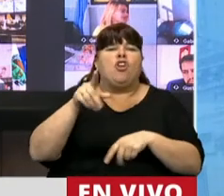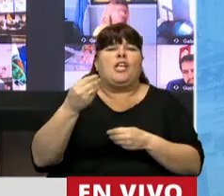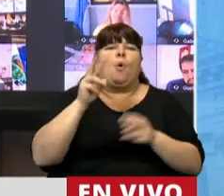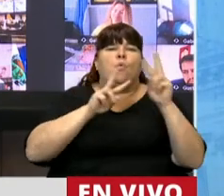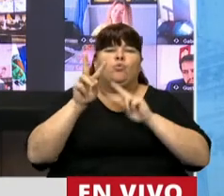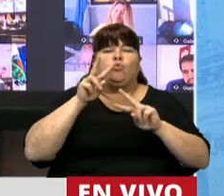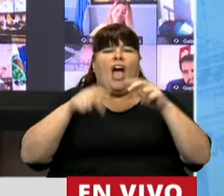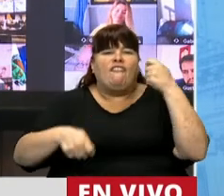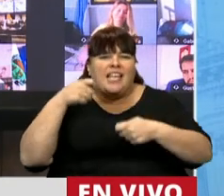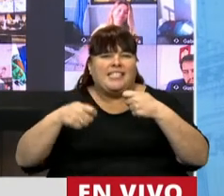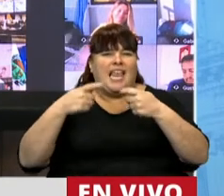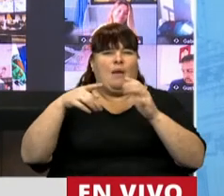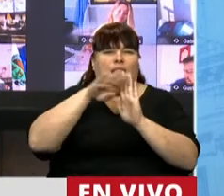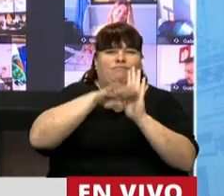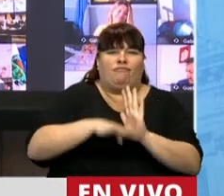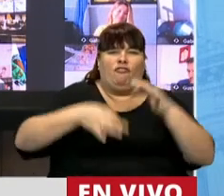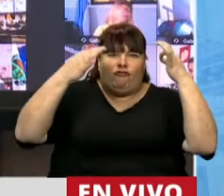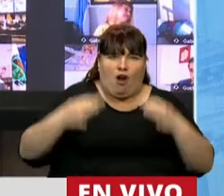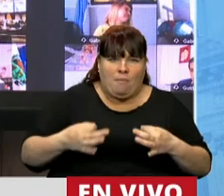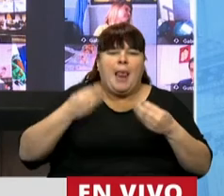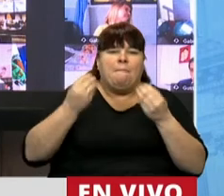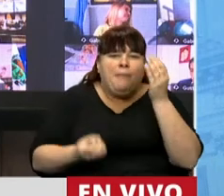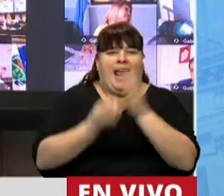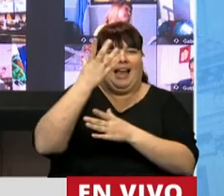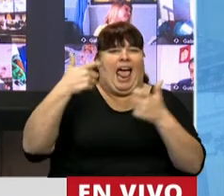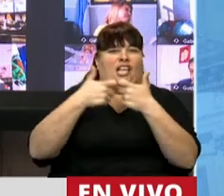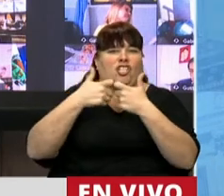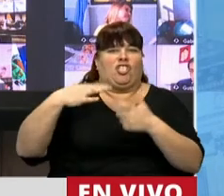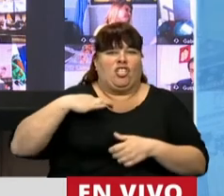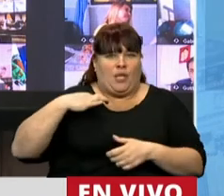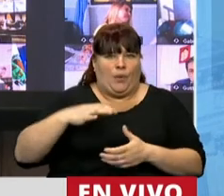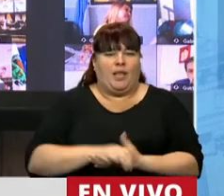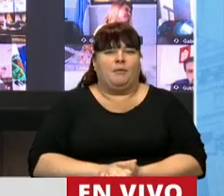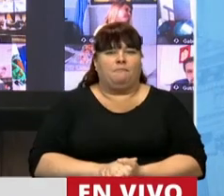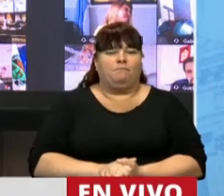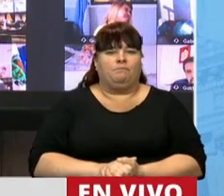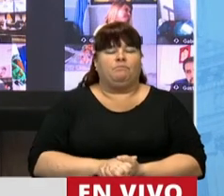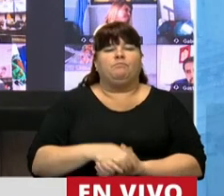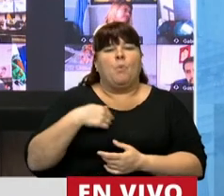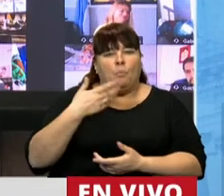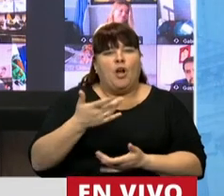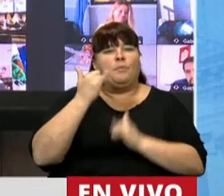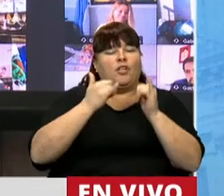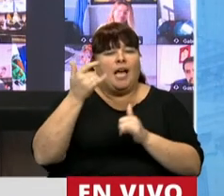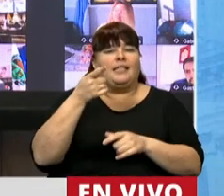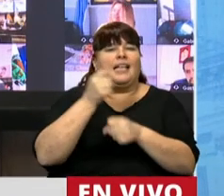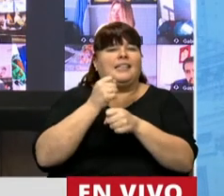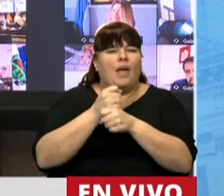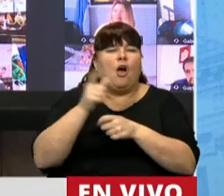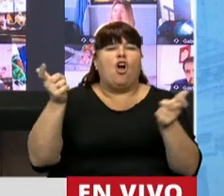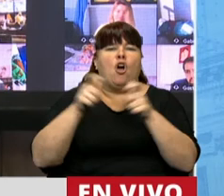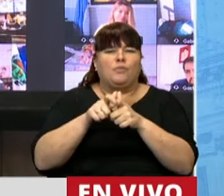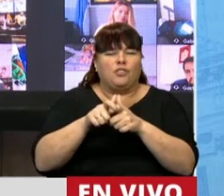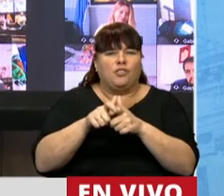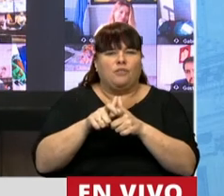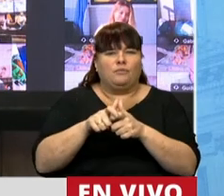flexibilizar los requisitos formales para la constitución de las asociaciones civiles. En este caso, quiero resaltar la tarea de la Presidenta de la Comisión de